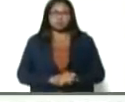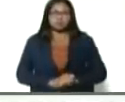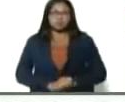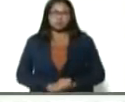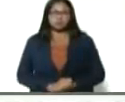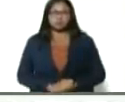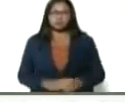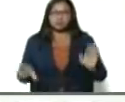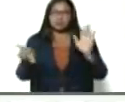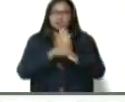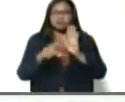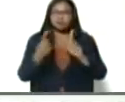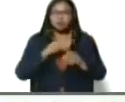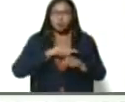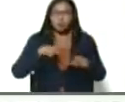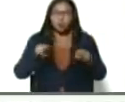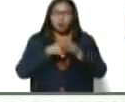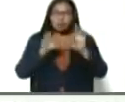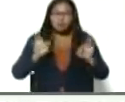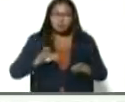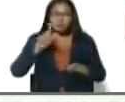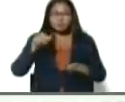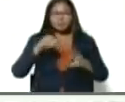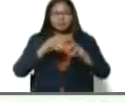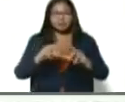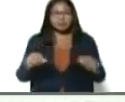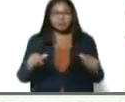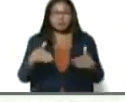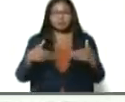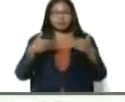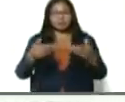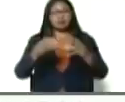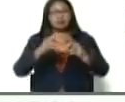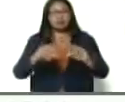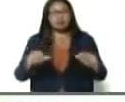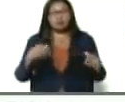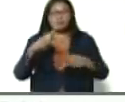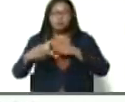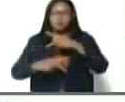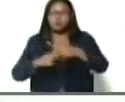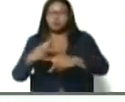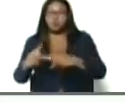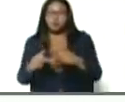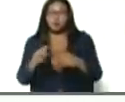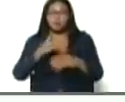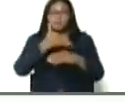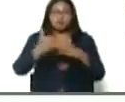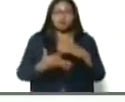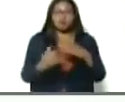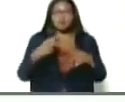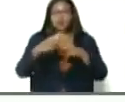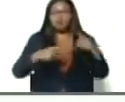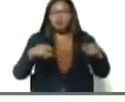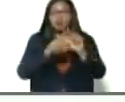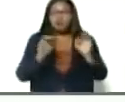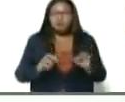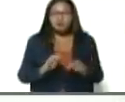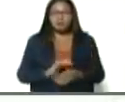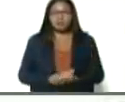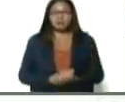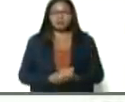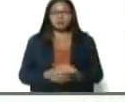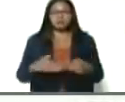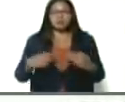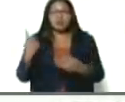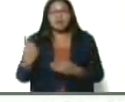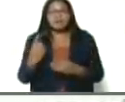Legalización de las tierras, entrega de tierras productivas, con proyectos productivos. No se trata de entregar sobra a la tierra,